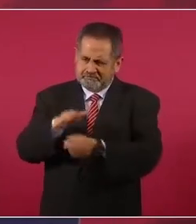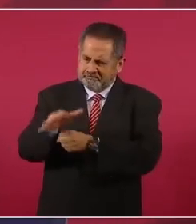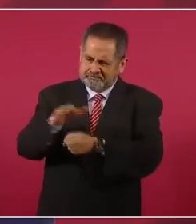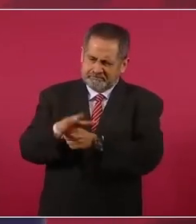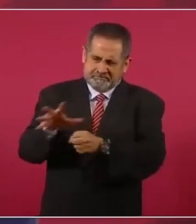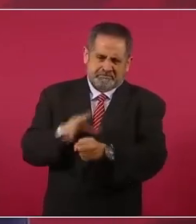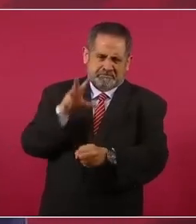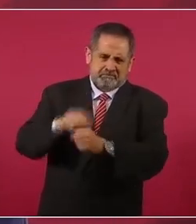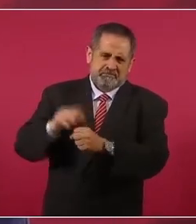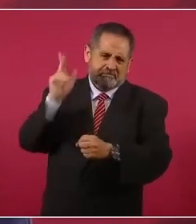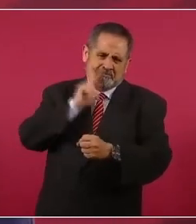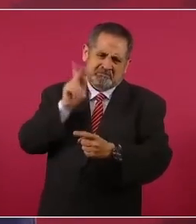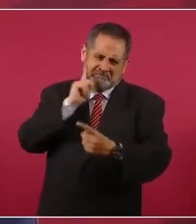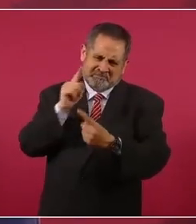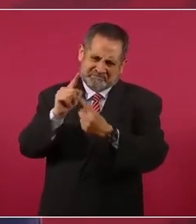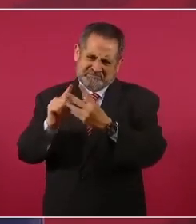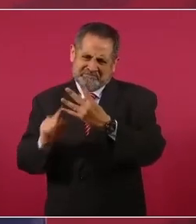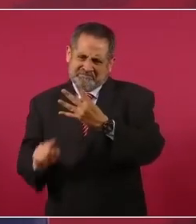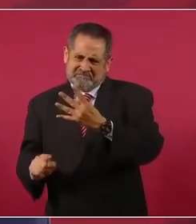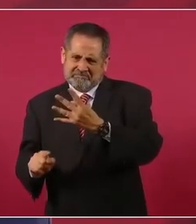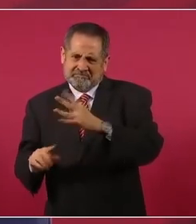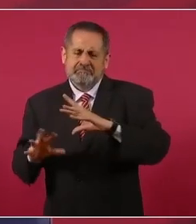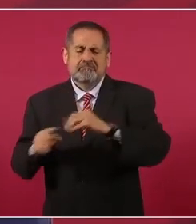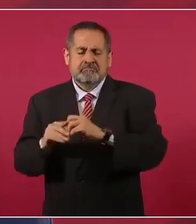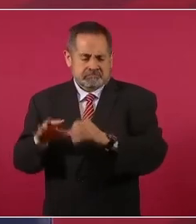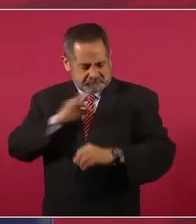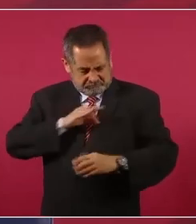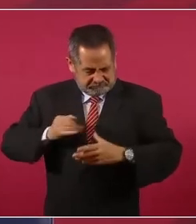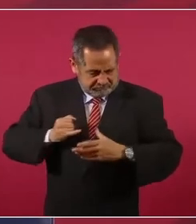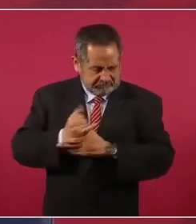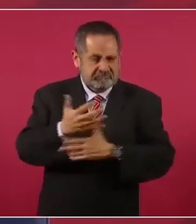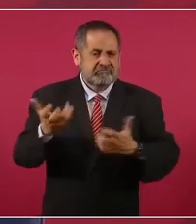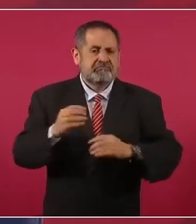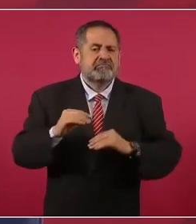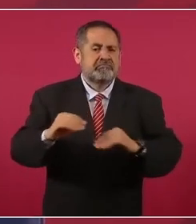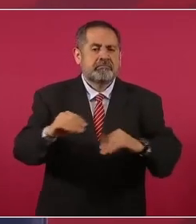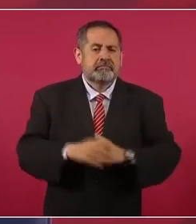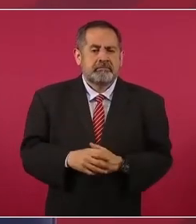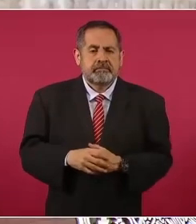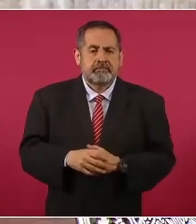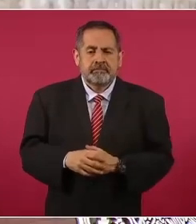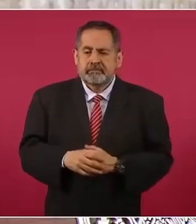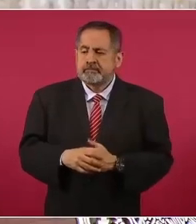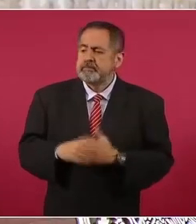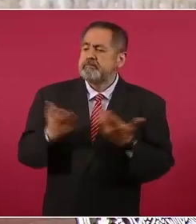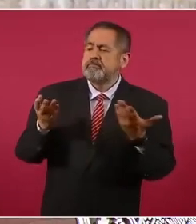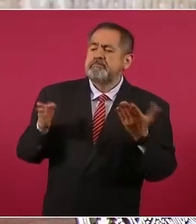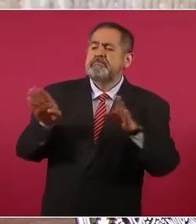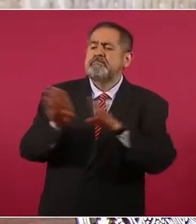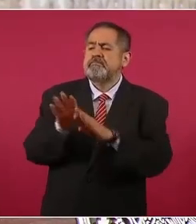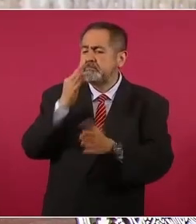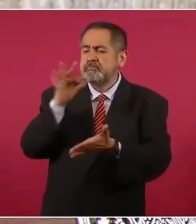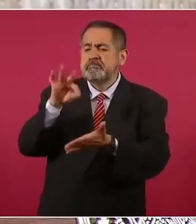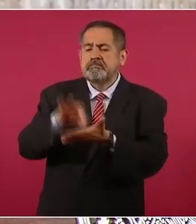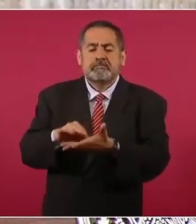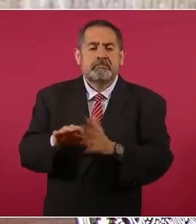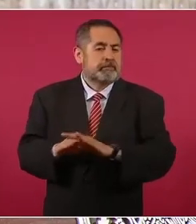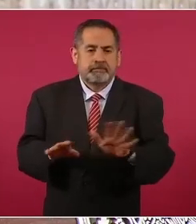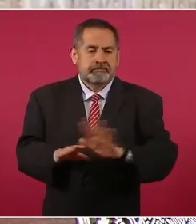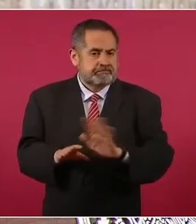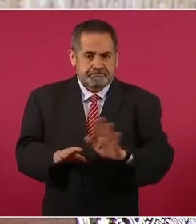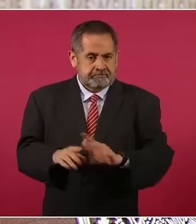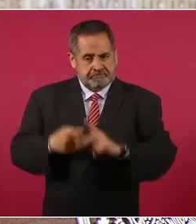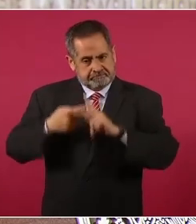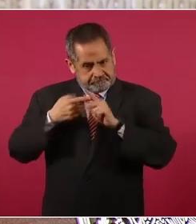elementos para actuar. Y no se cierra el expediente.